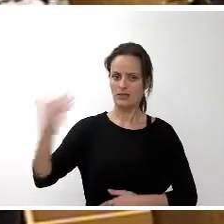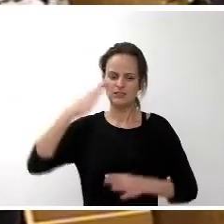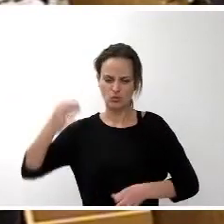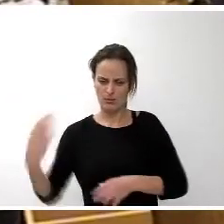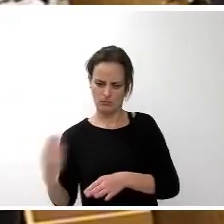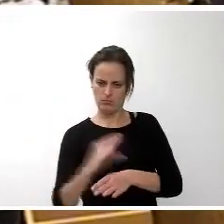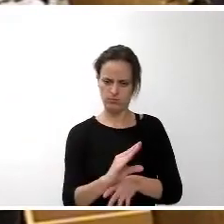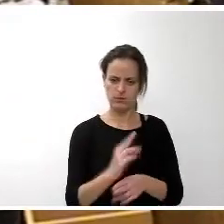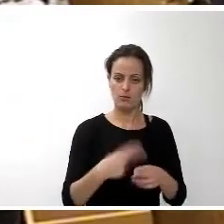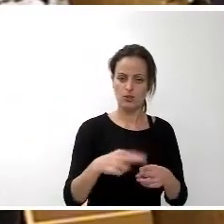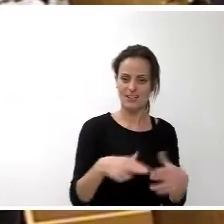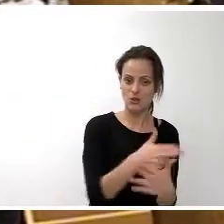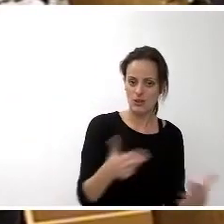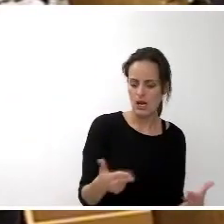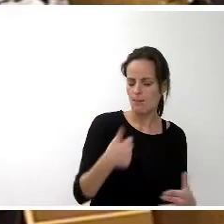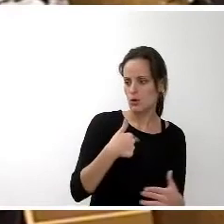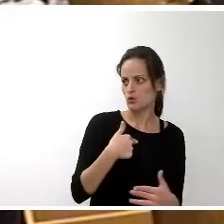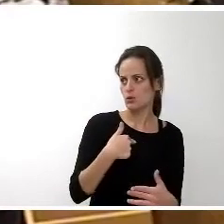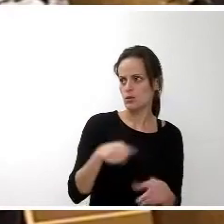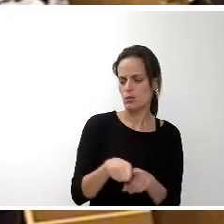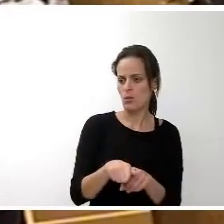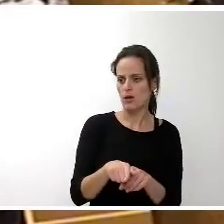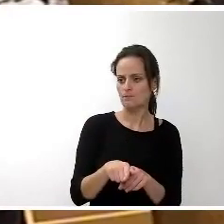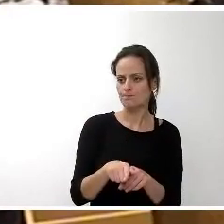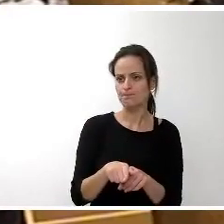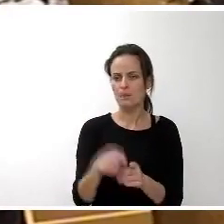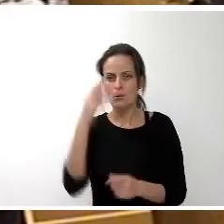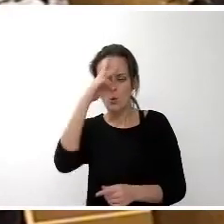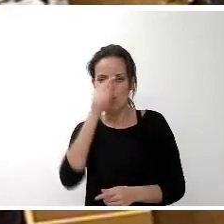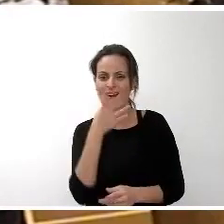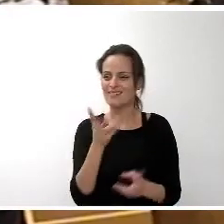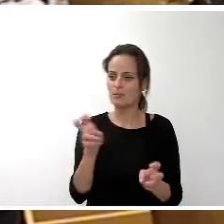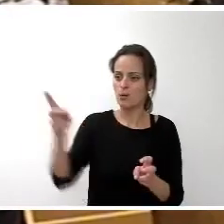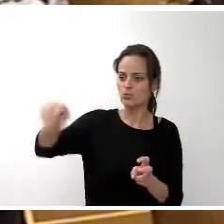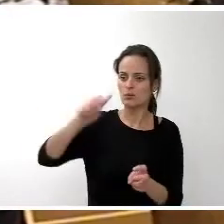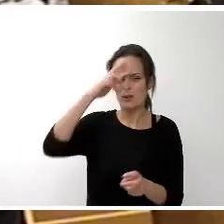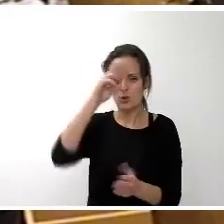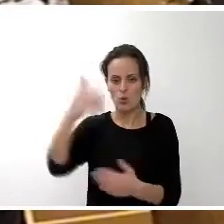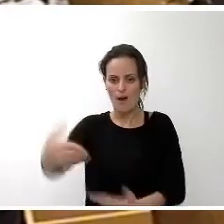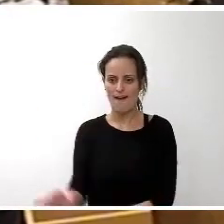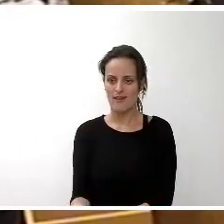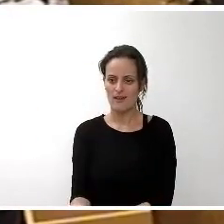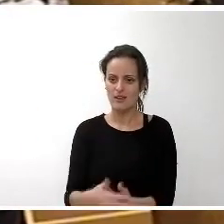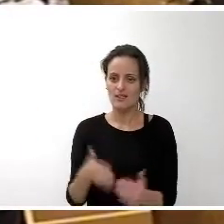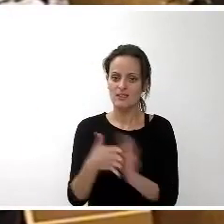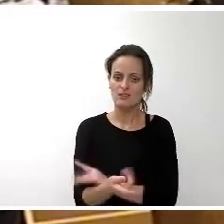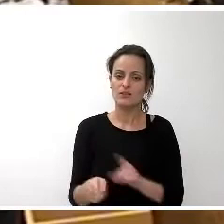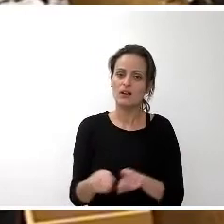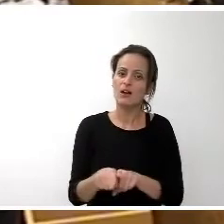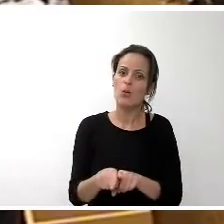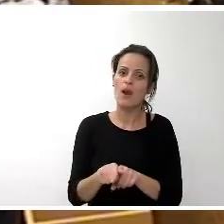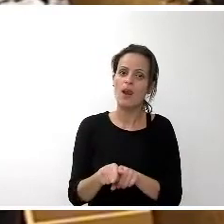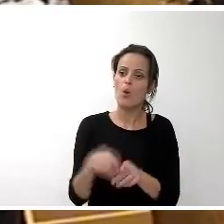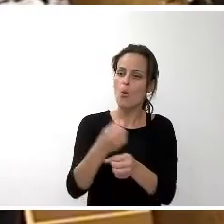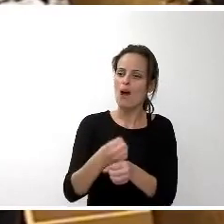pero lo que echo de menos es la preocupación que es precisamente el caballo en que ustedes cabalgan un caballo con unas alforjas llenas de sobres